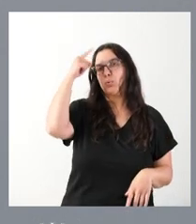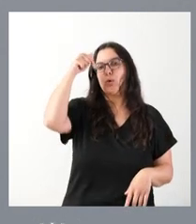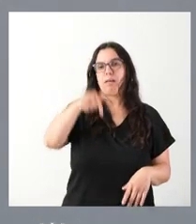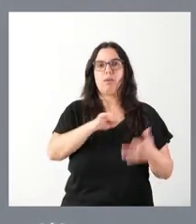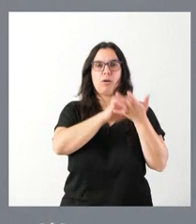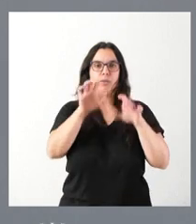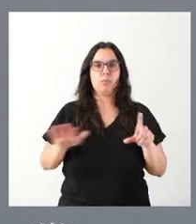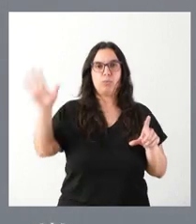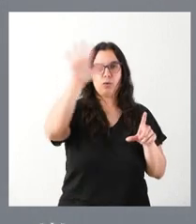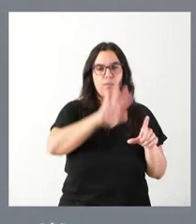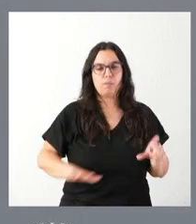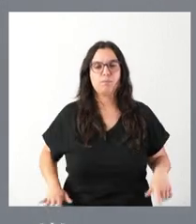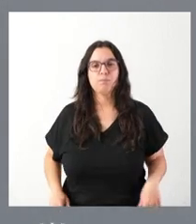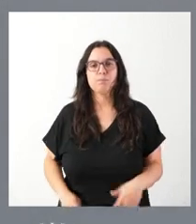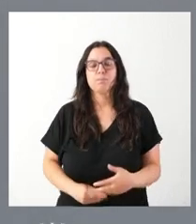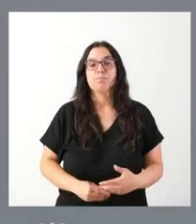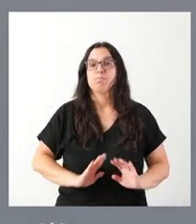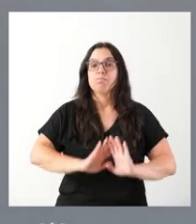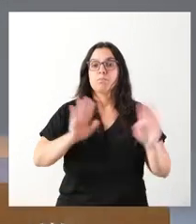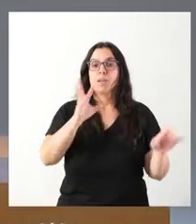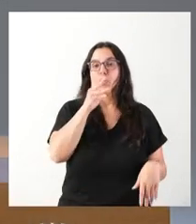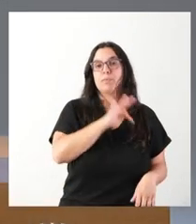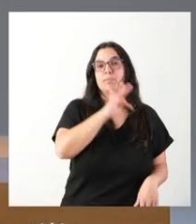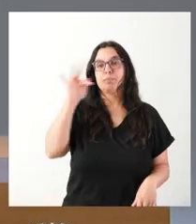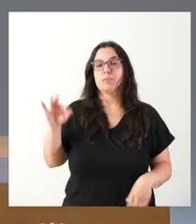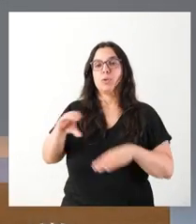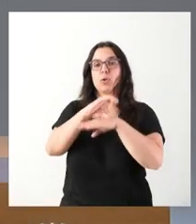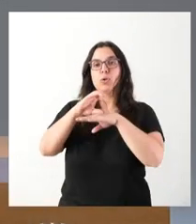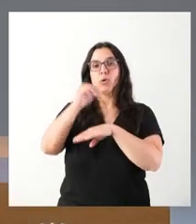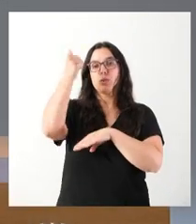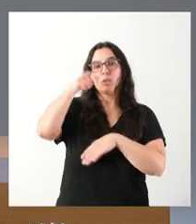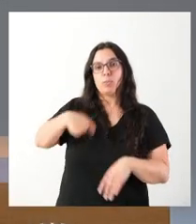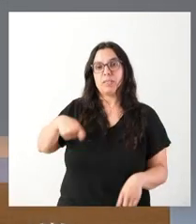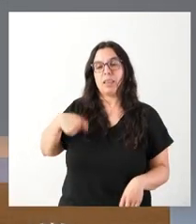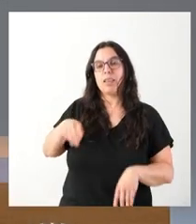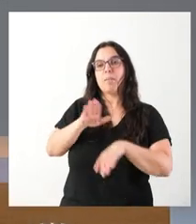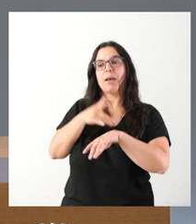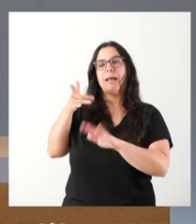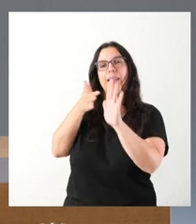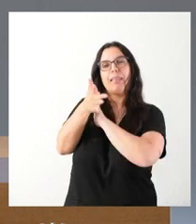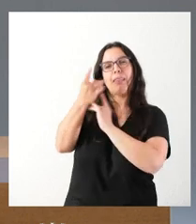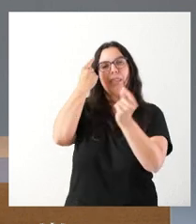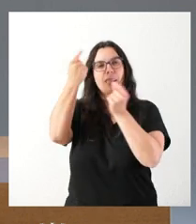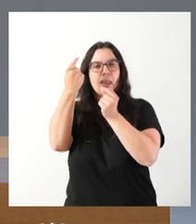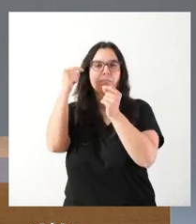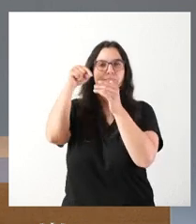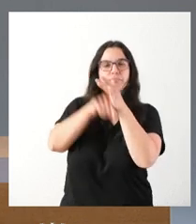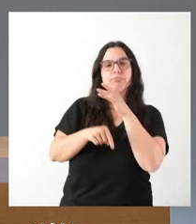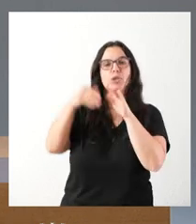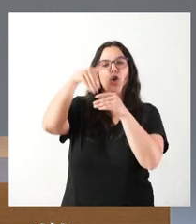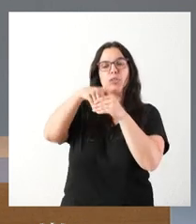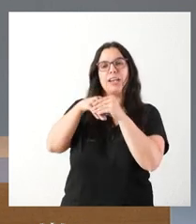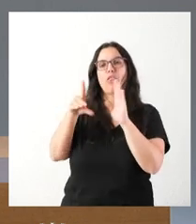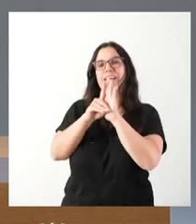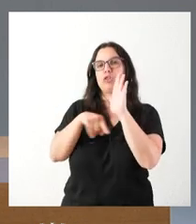comunidad autónoma. Y, sin más, pues, te doy la palabra al consejero de Presidencia para que desarrolle con más detalle el contenido del decreto ley